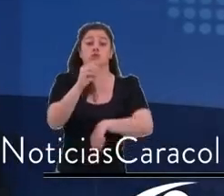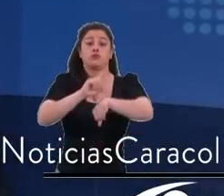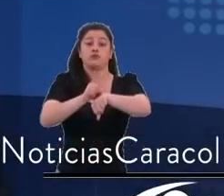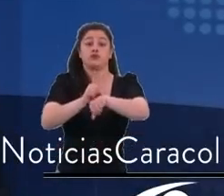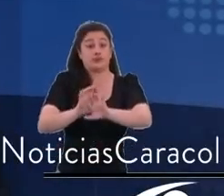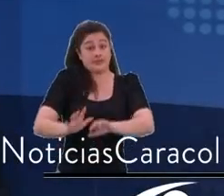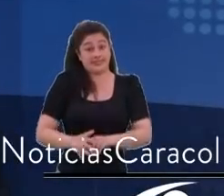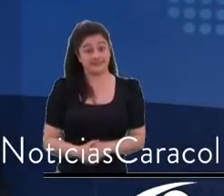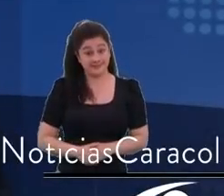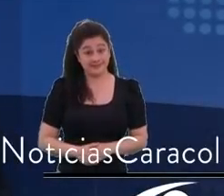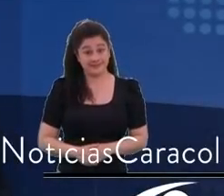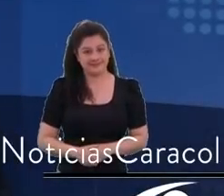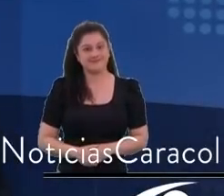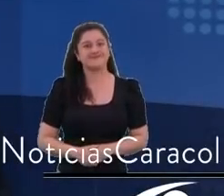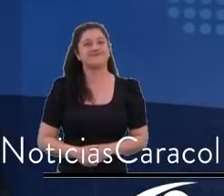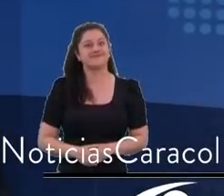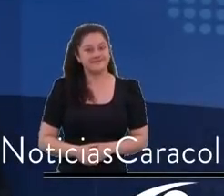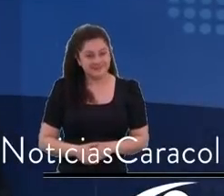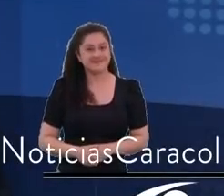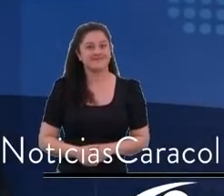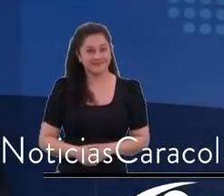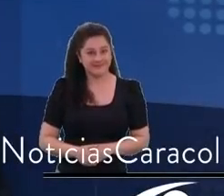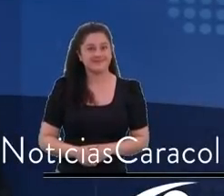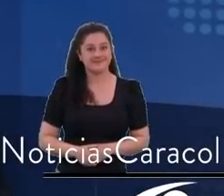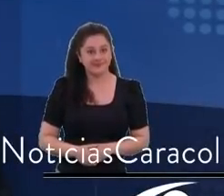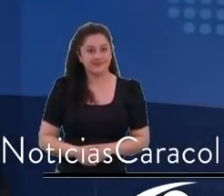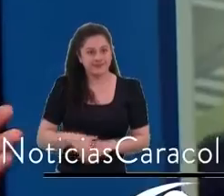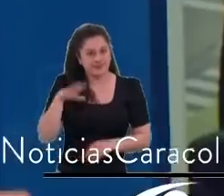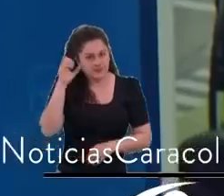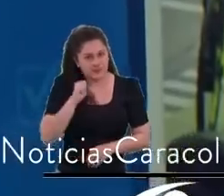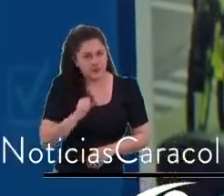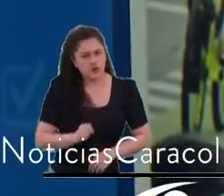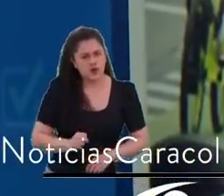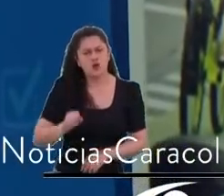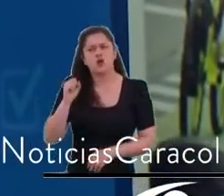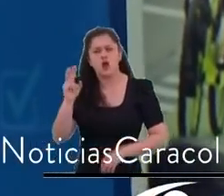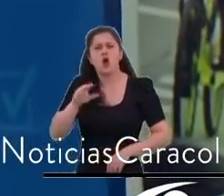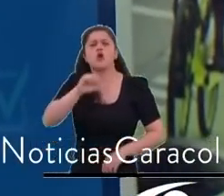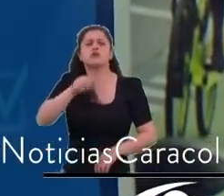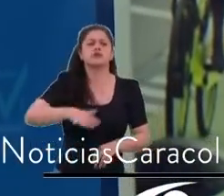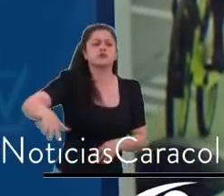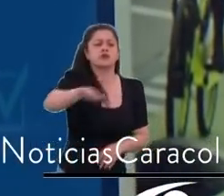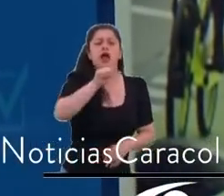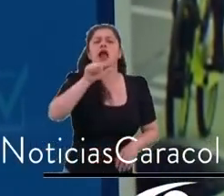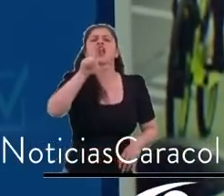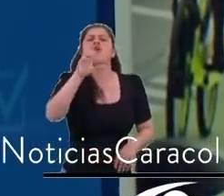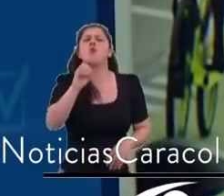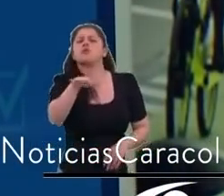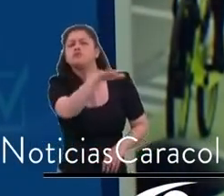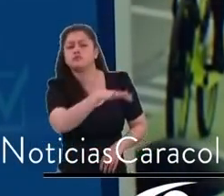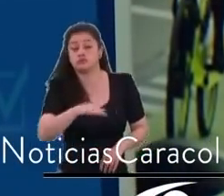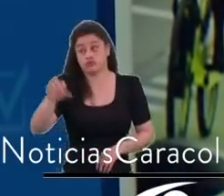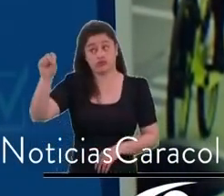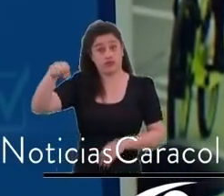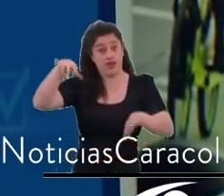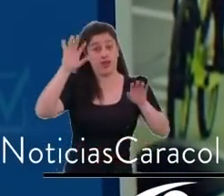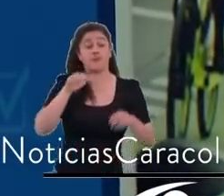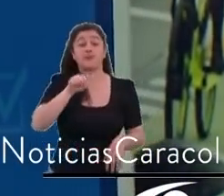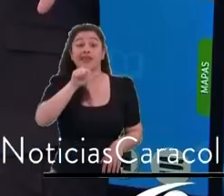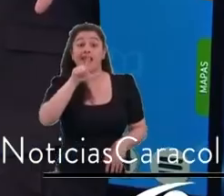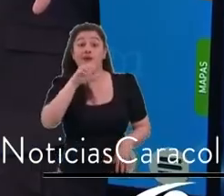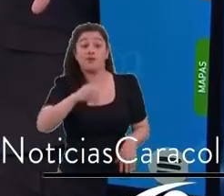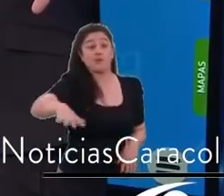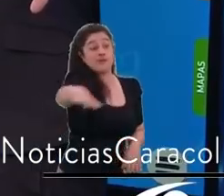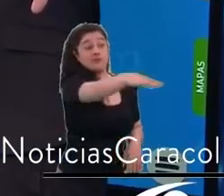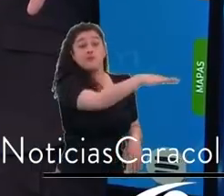La LOA la vamos a hacer y en el centro. Y en el centro. Y en el centro. O la vamos a hacer, la LOA es una vía alterna a autopista sur para que la gente